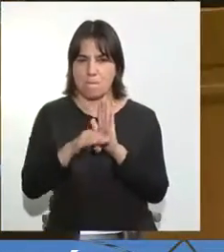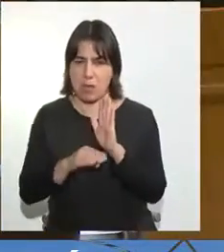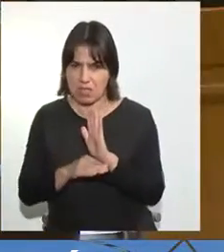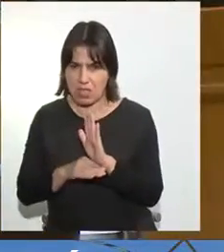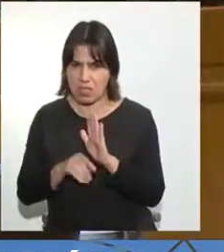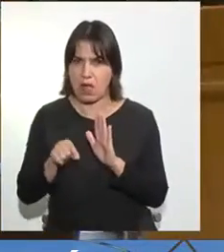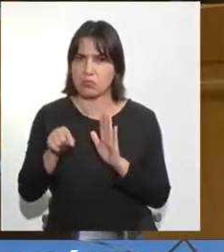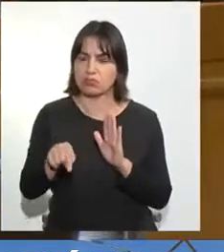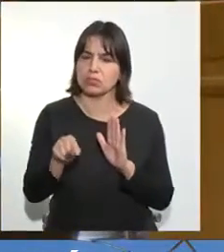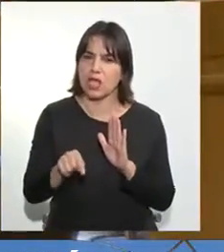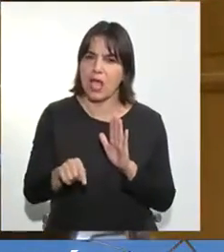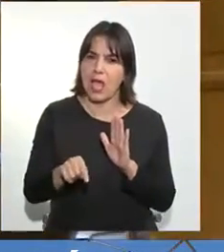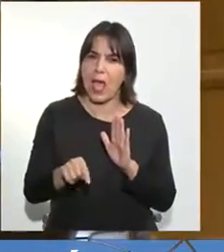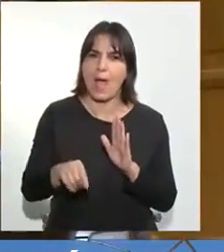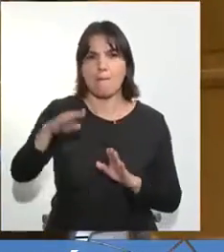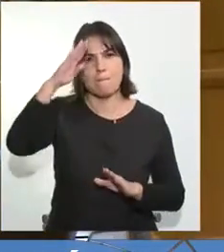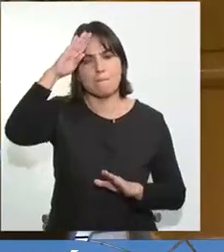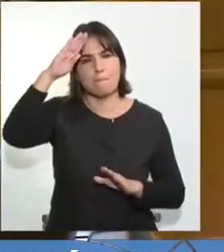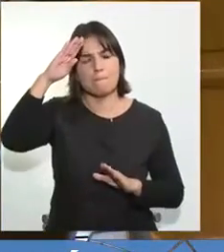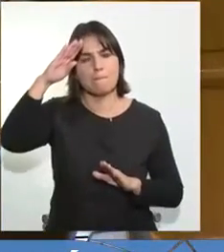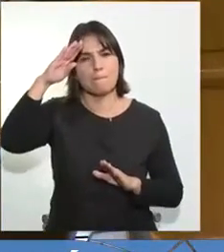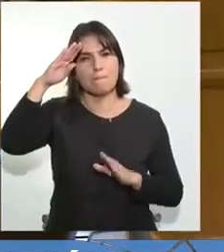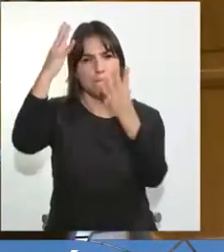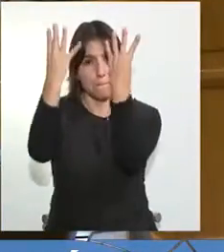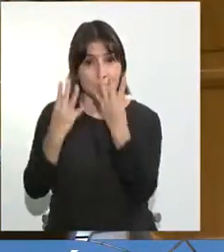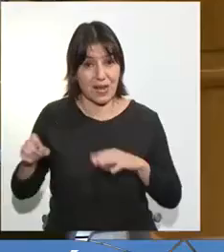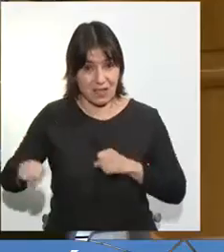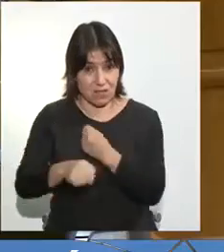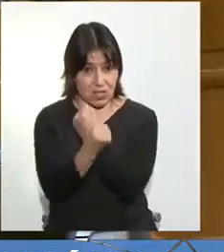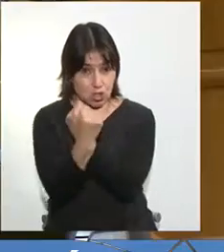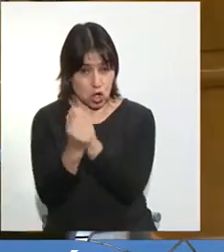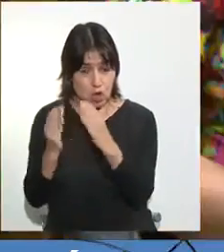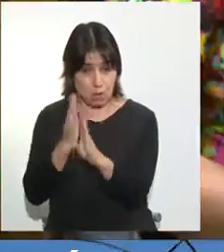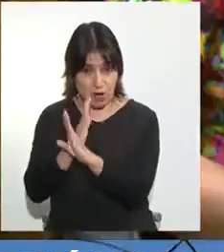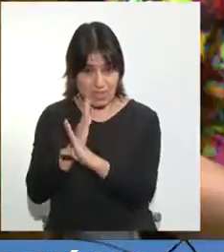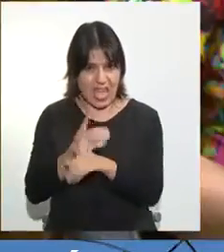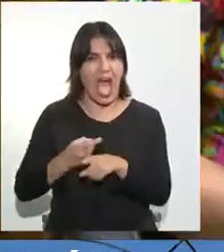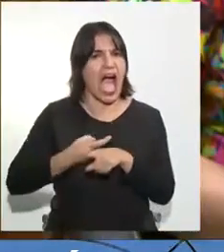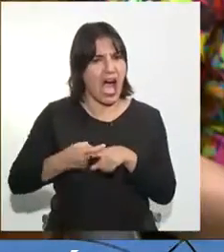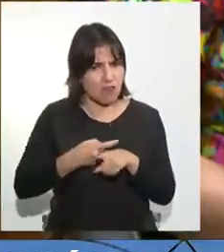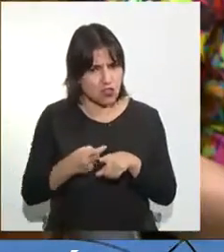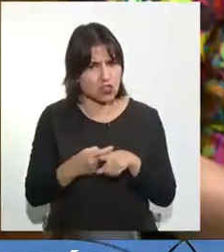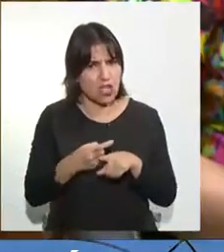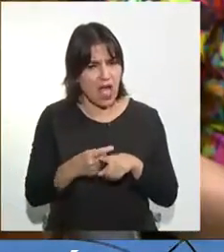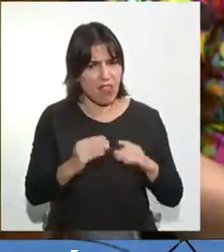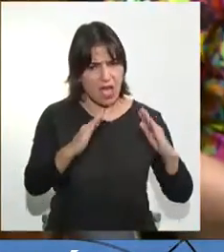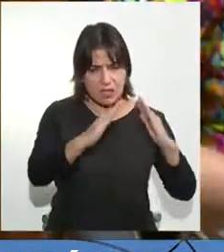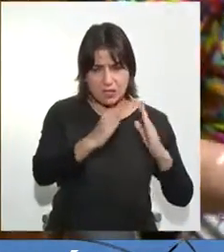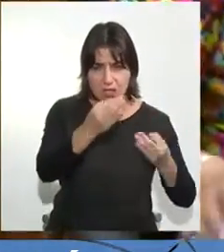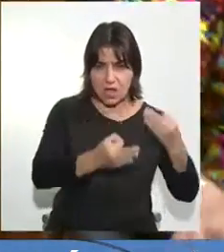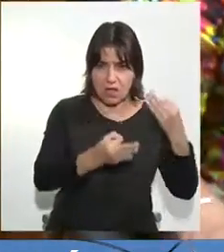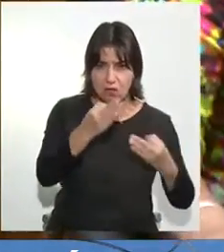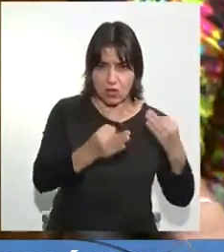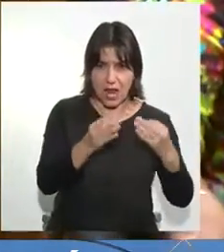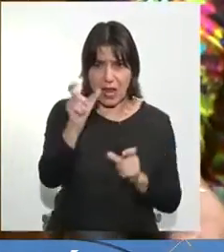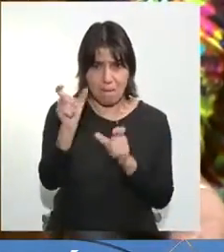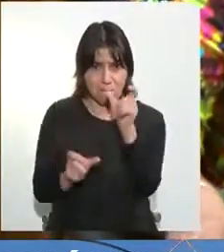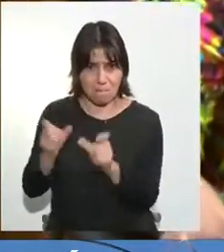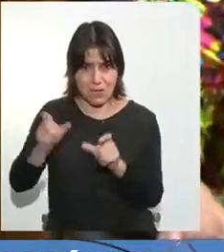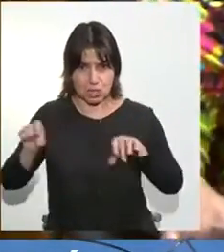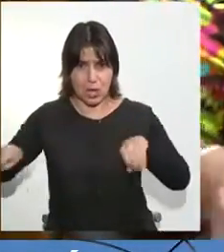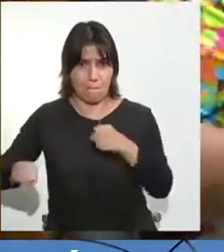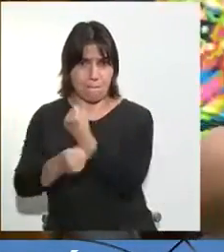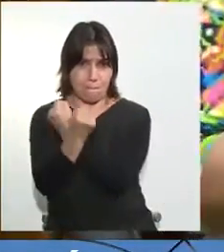prisión preventiva, que ha sido abusada, completamente abusada en los tribunales y por los fiscales. Los mantienen presos sin acusación.